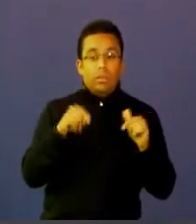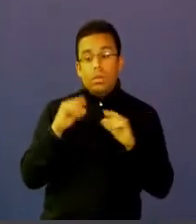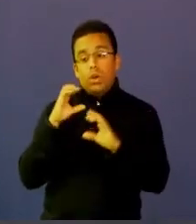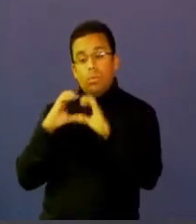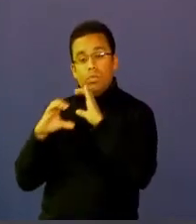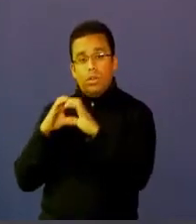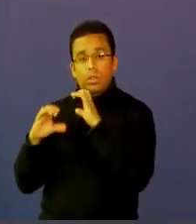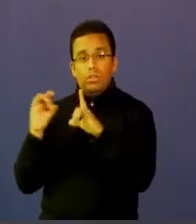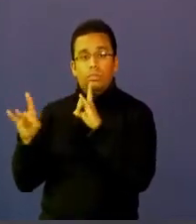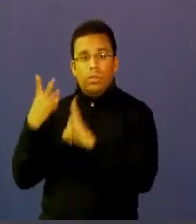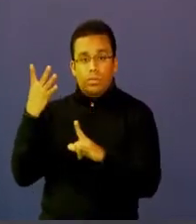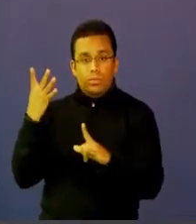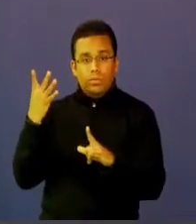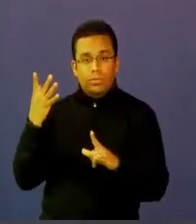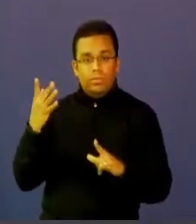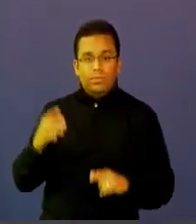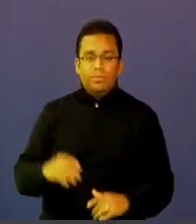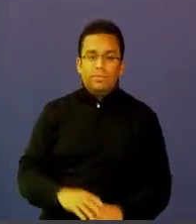comunicaciones